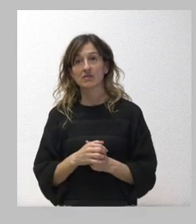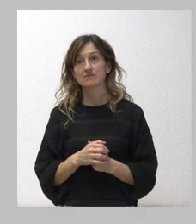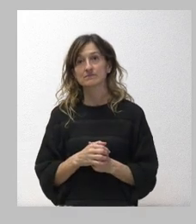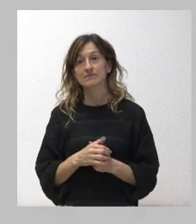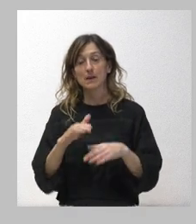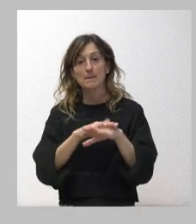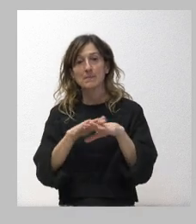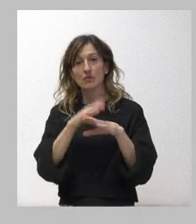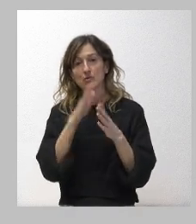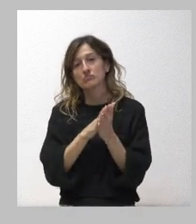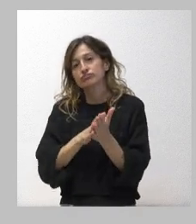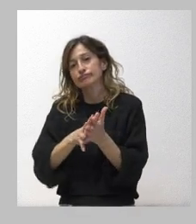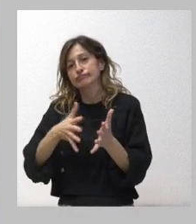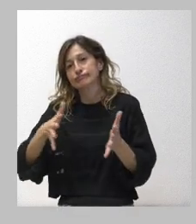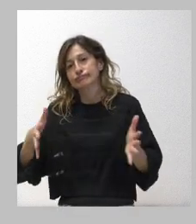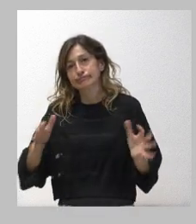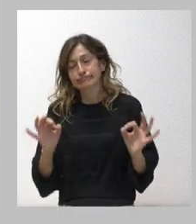Perdón por haberme retrasado,